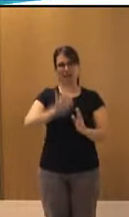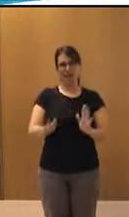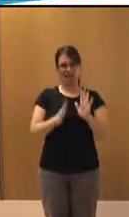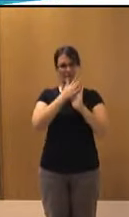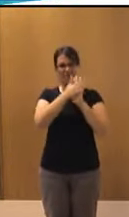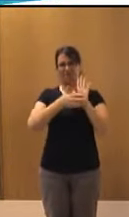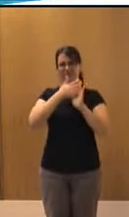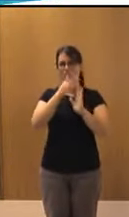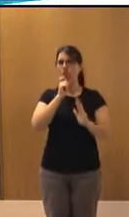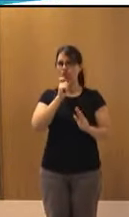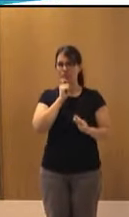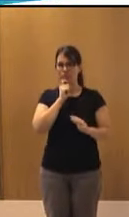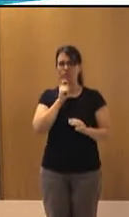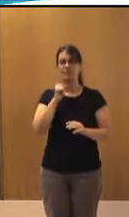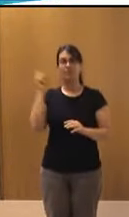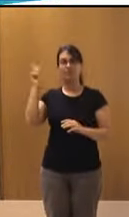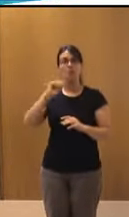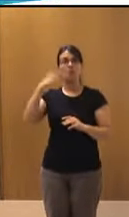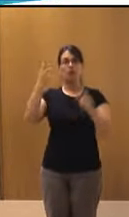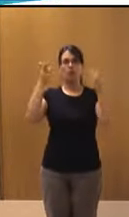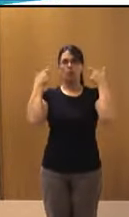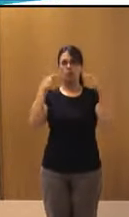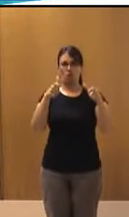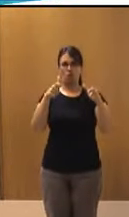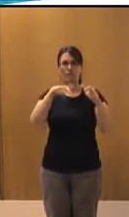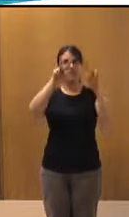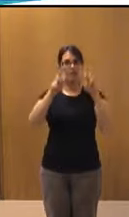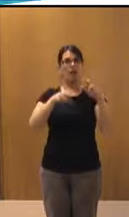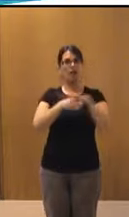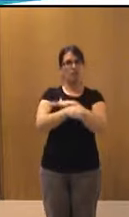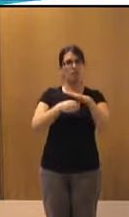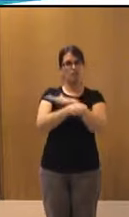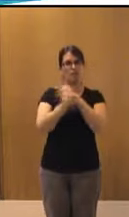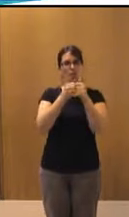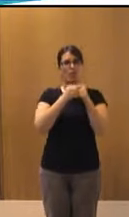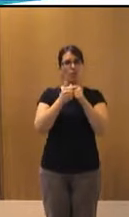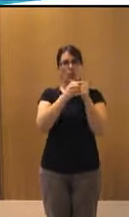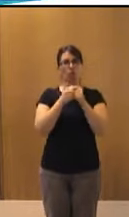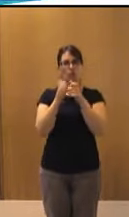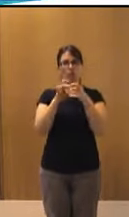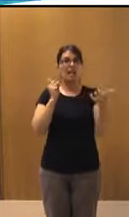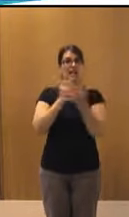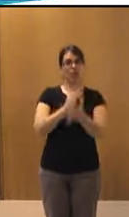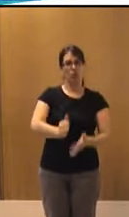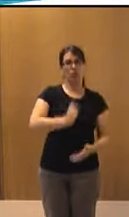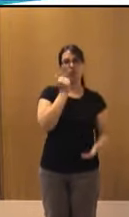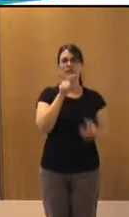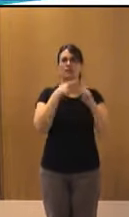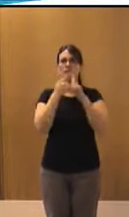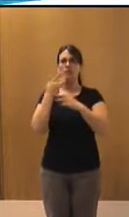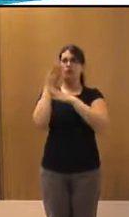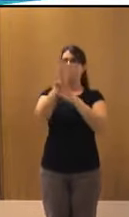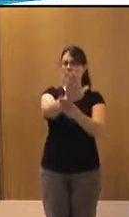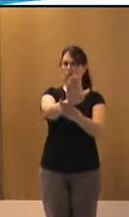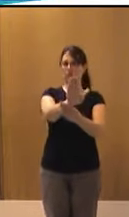documento. Este, por ejemplo, es el primer bloque que trata sobre la accesibilidad en videojuegos, retos, oportunidades y propuestas y